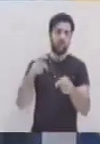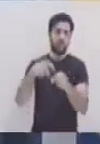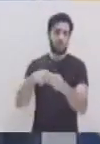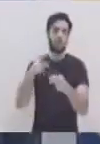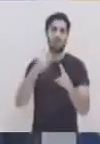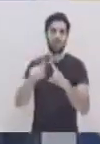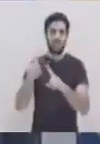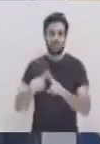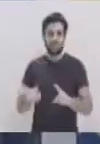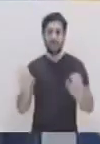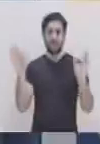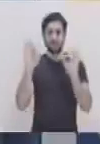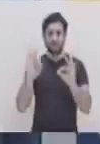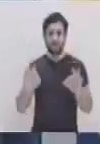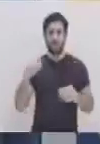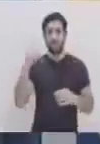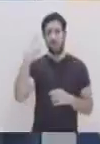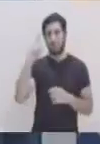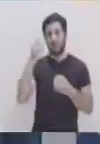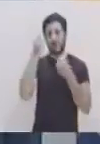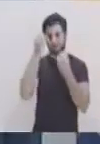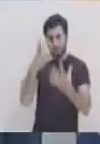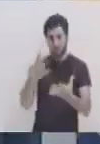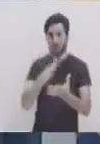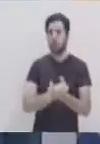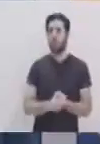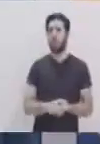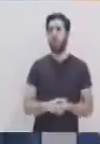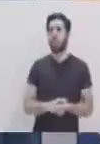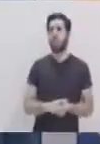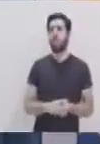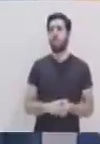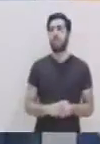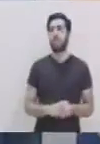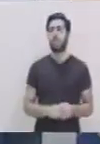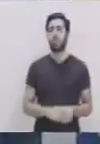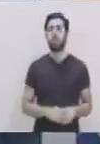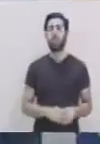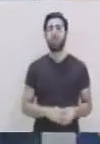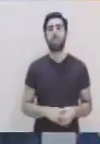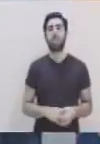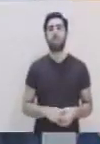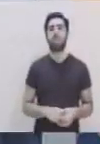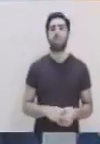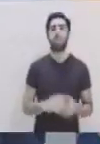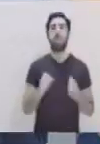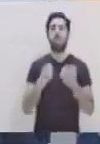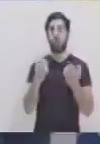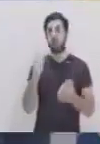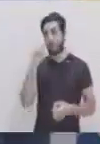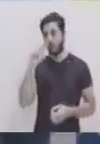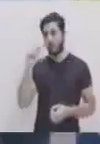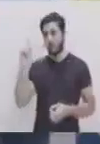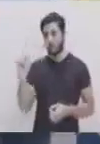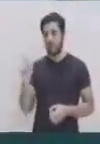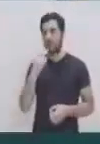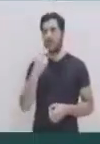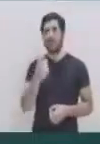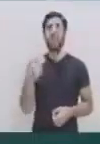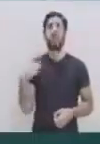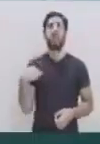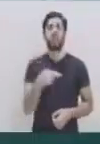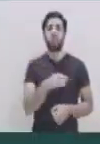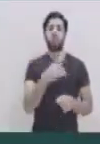informaciones. Y no es, y acuñó este nuevo término. Entonces, vamos a decir que es un término del nuevo siglo. Henry Henry nos indica que